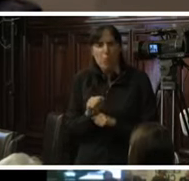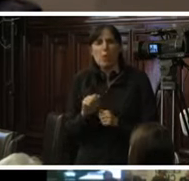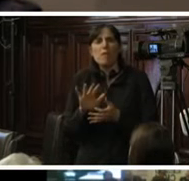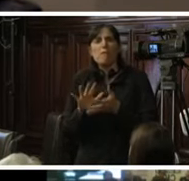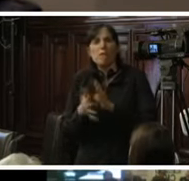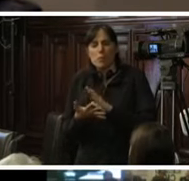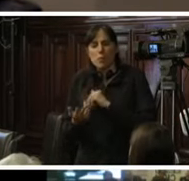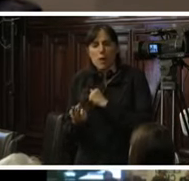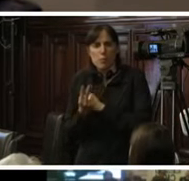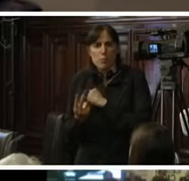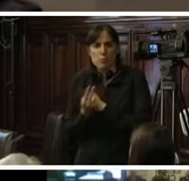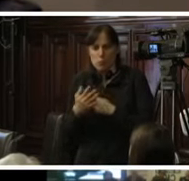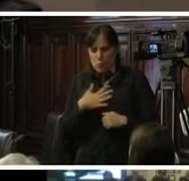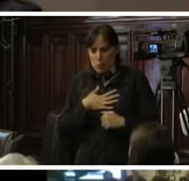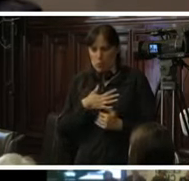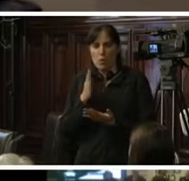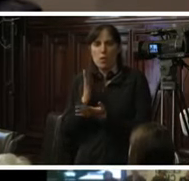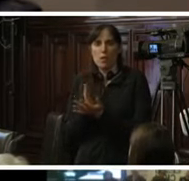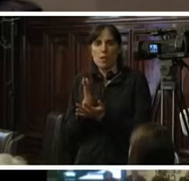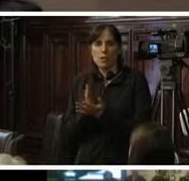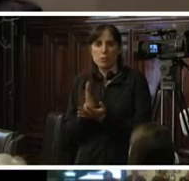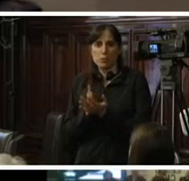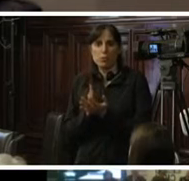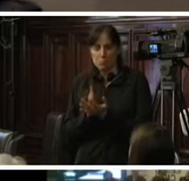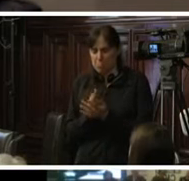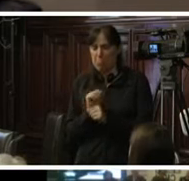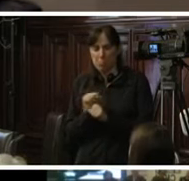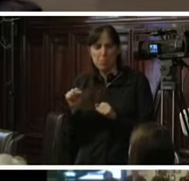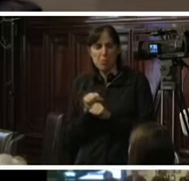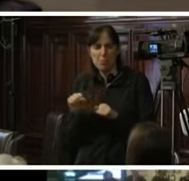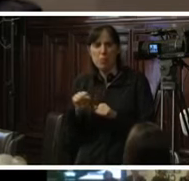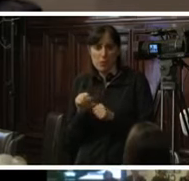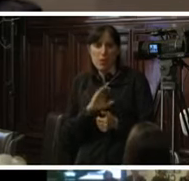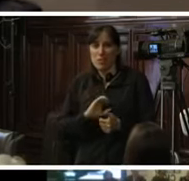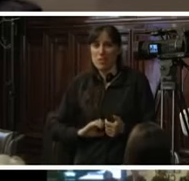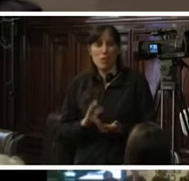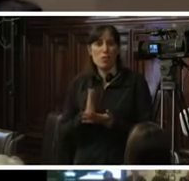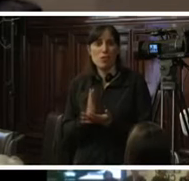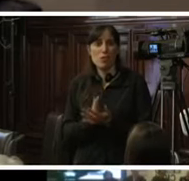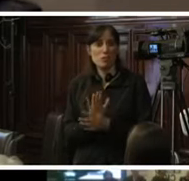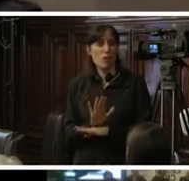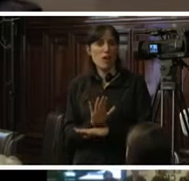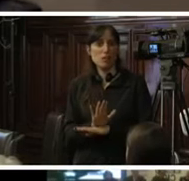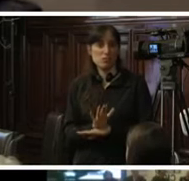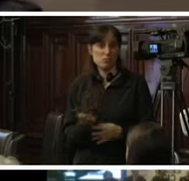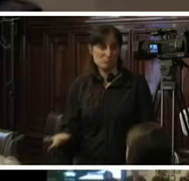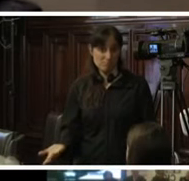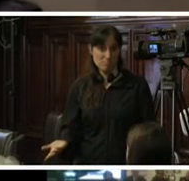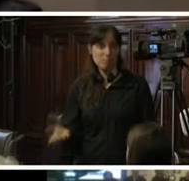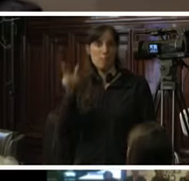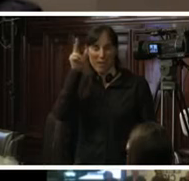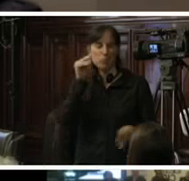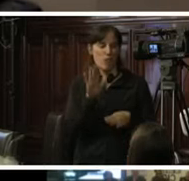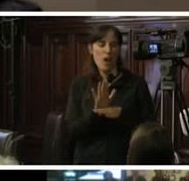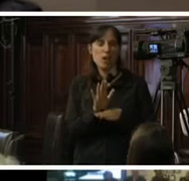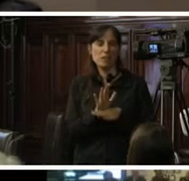de protección de sus derechos fundamentales que están disponibles en un estado de derecho como el Perú para culminar